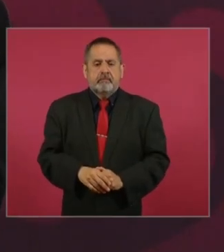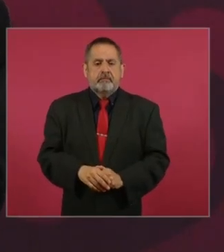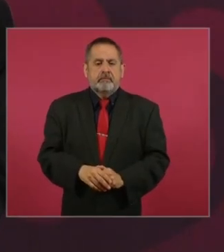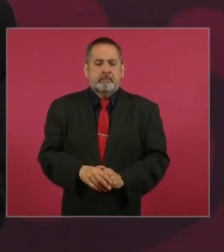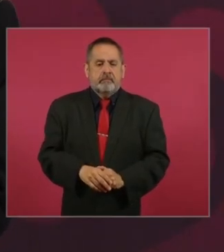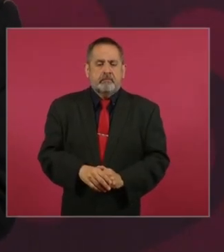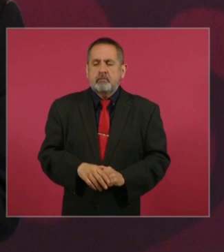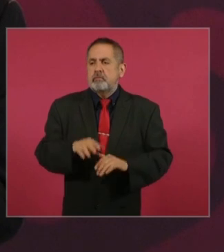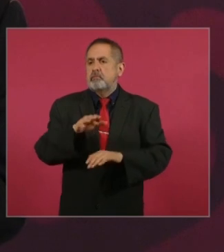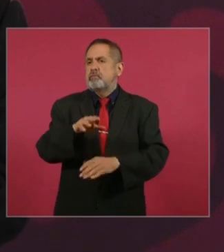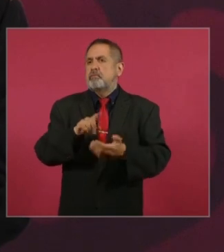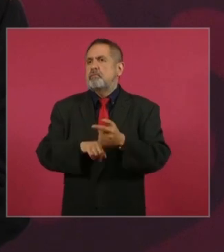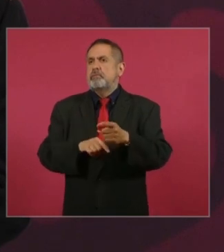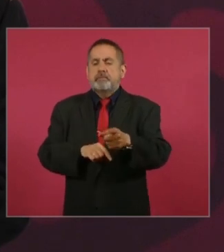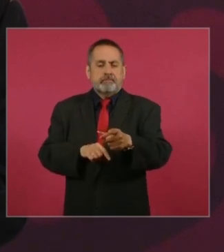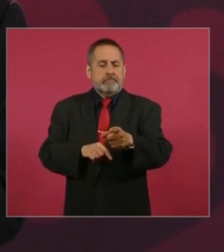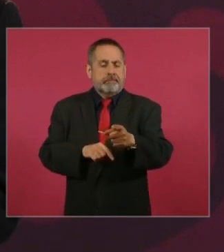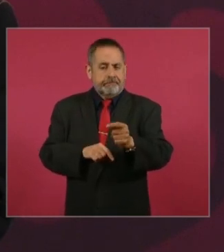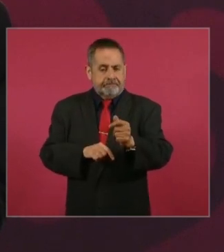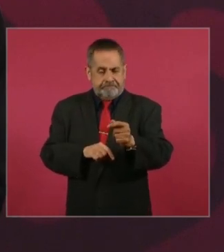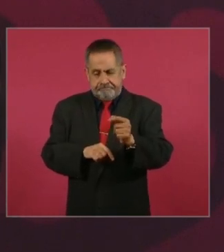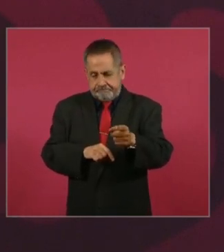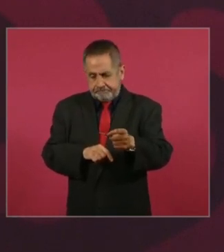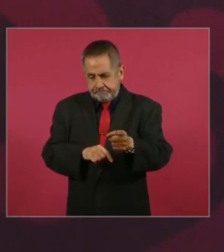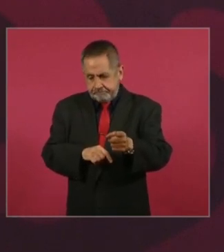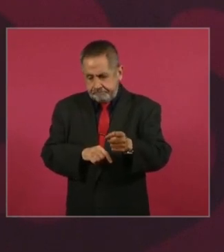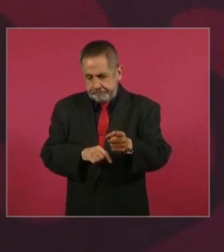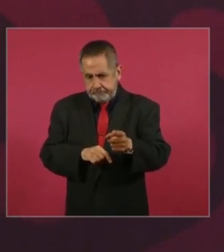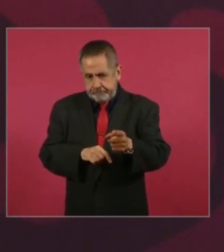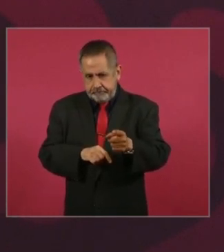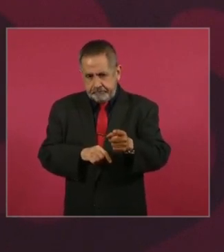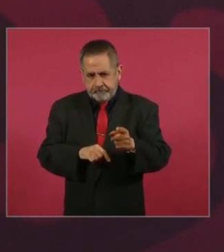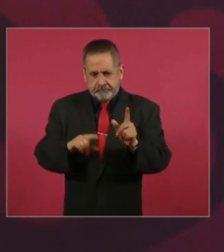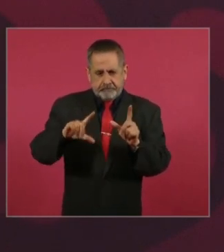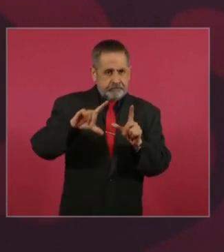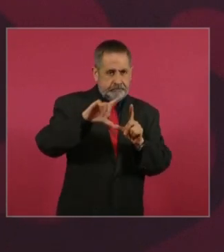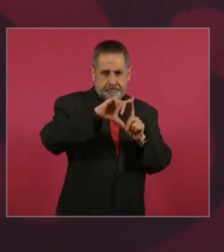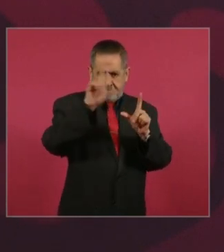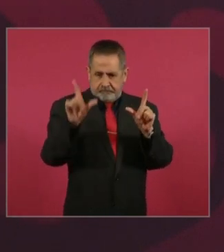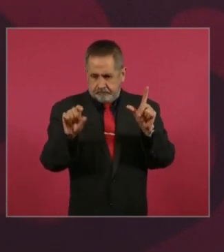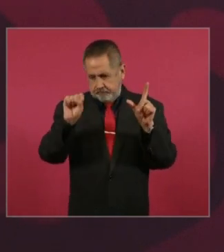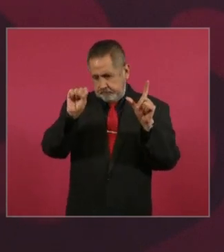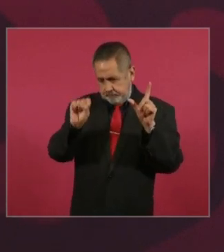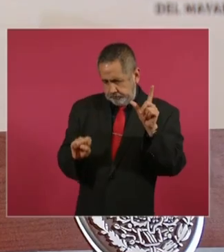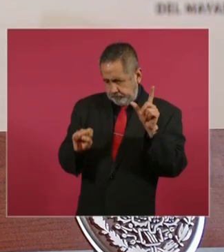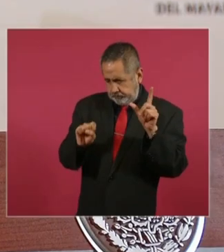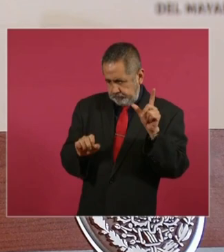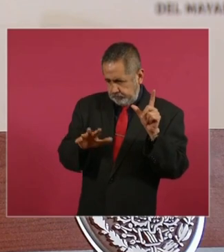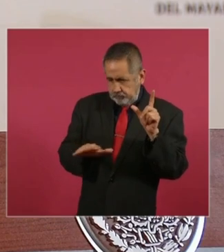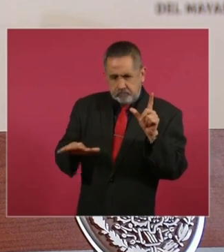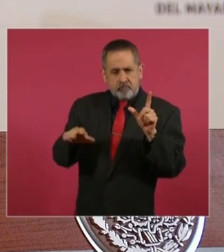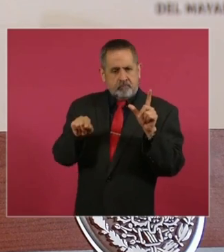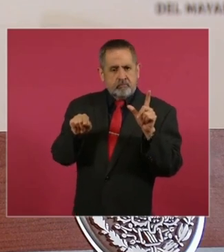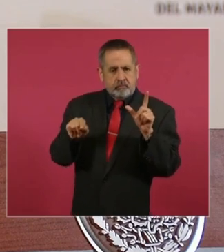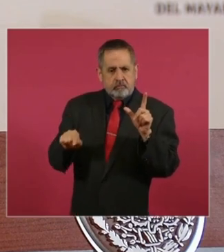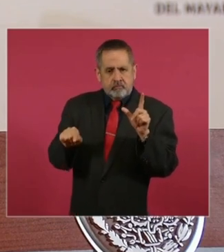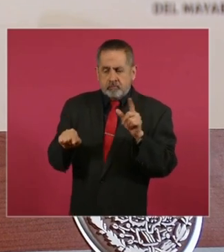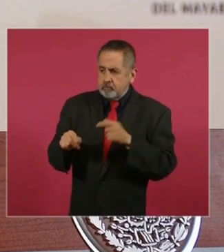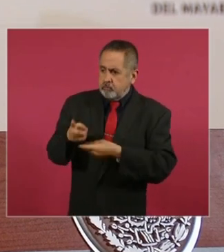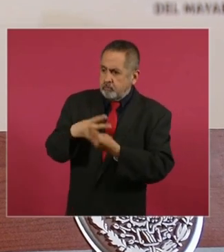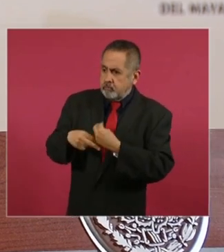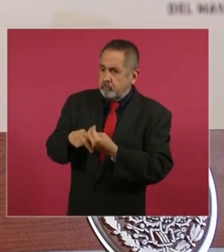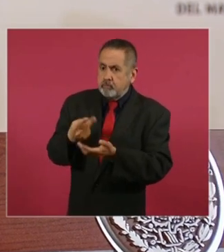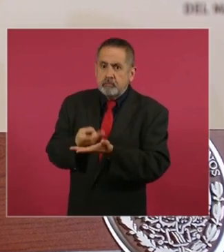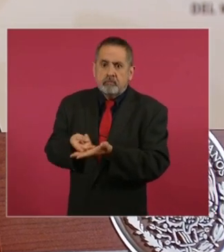El fenómeno de que el sur sureste crece casi